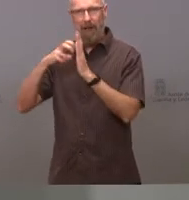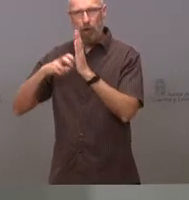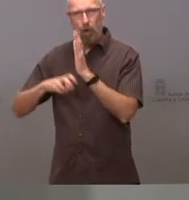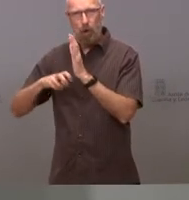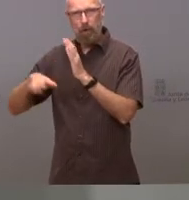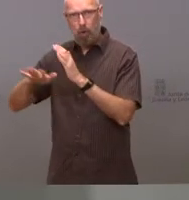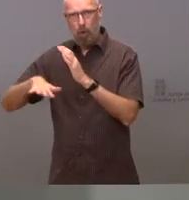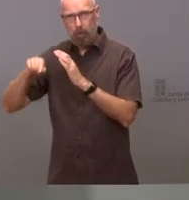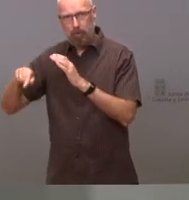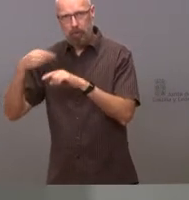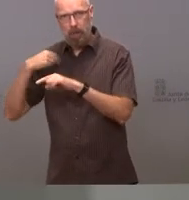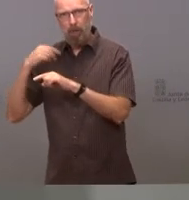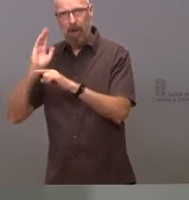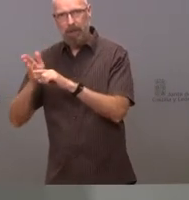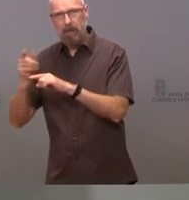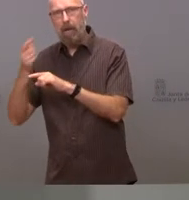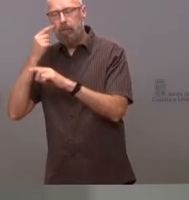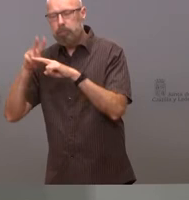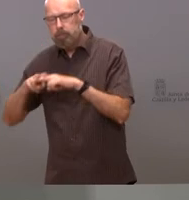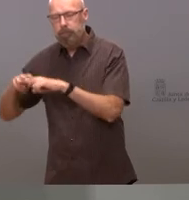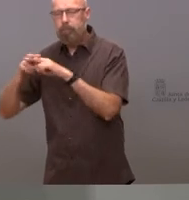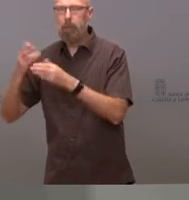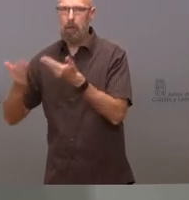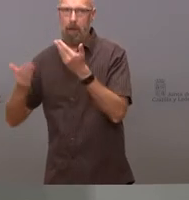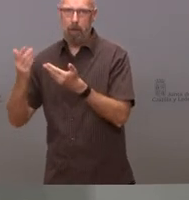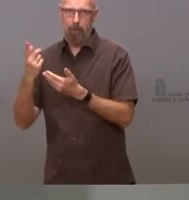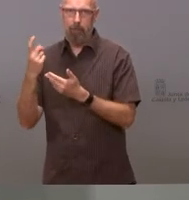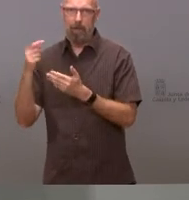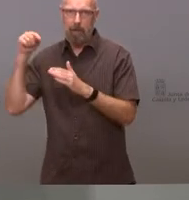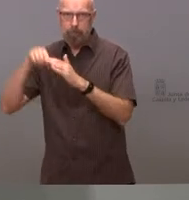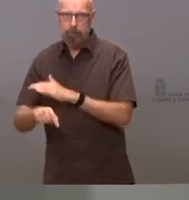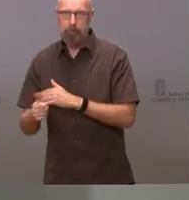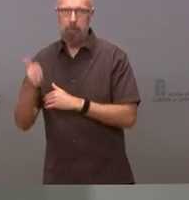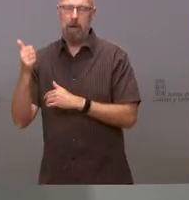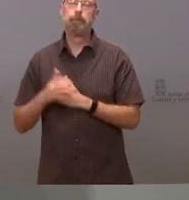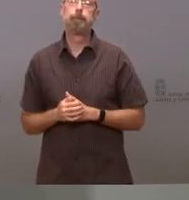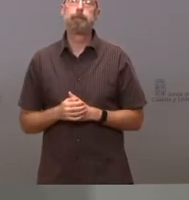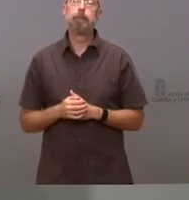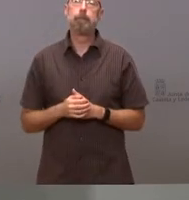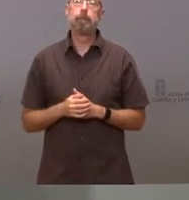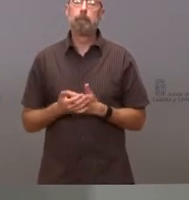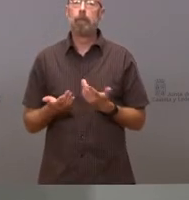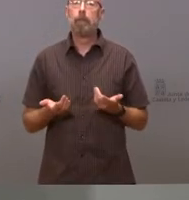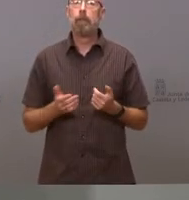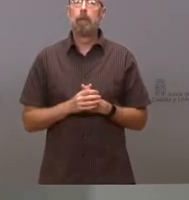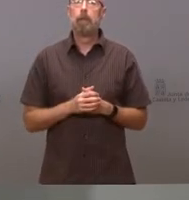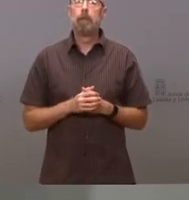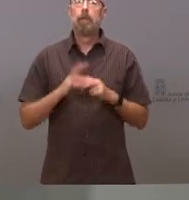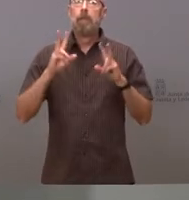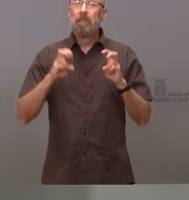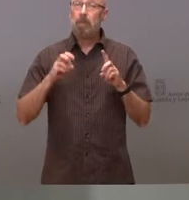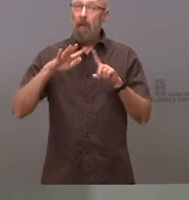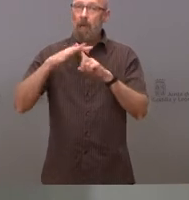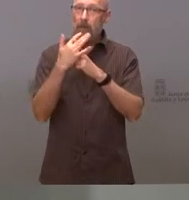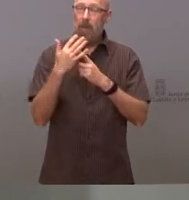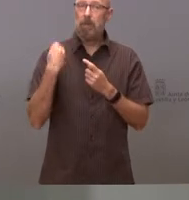tenemos que continuar haciendo una evaluación más precisa de los daños. Y desde el punto de vista medioambiental, yo creo que el